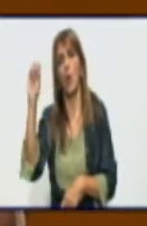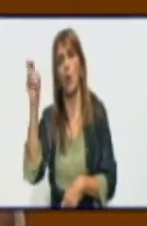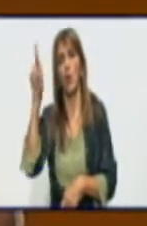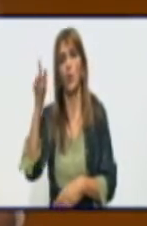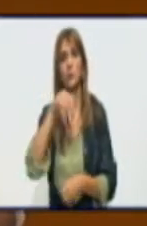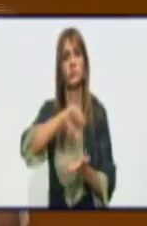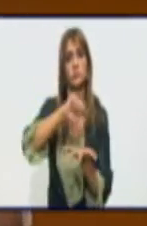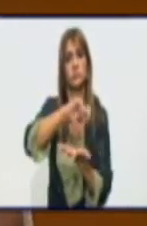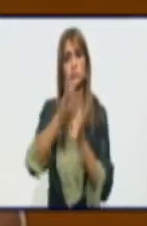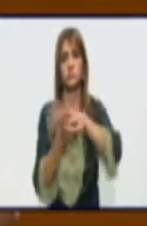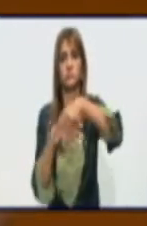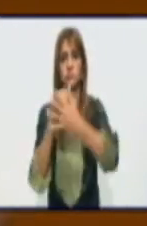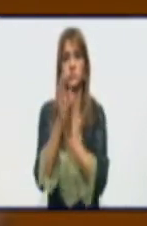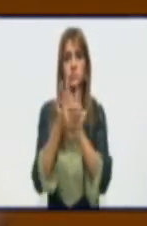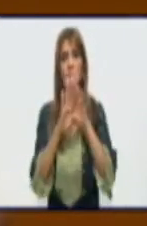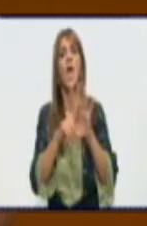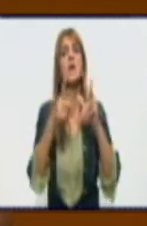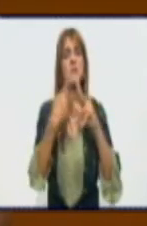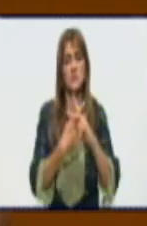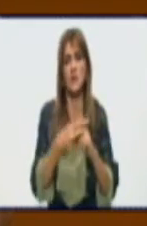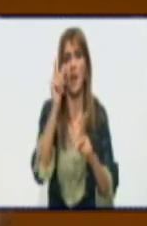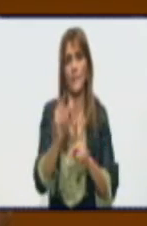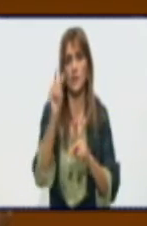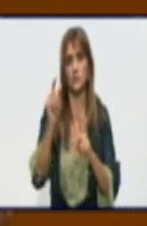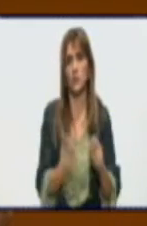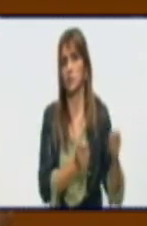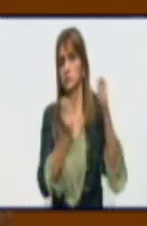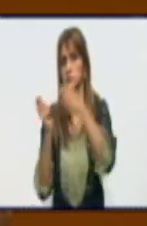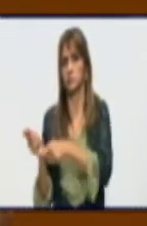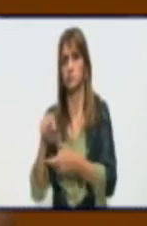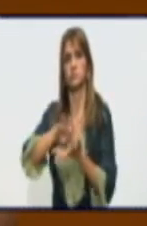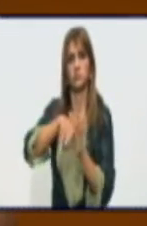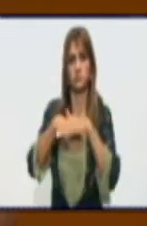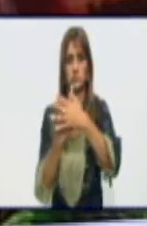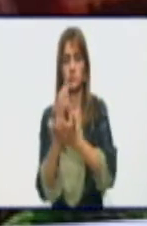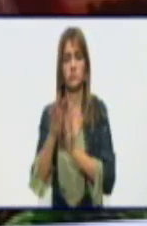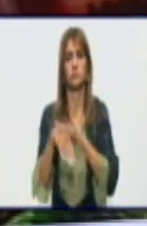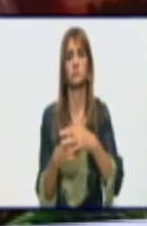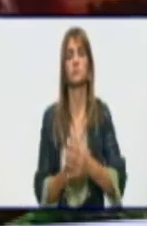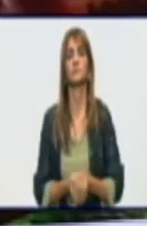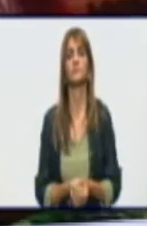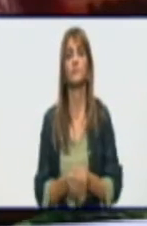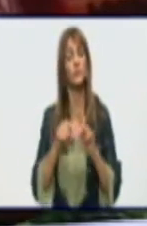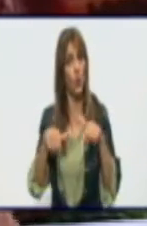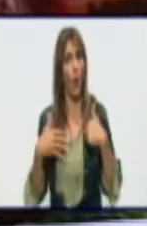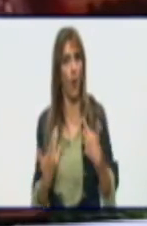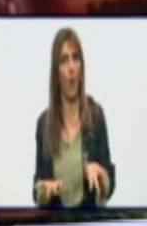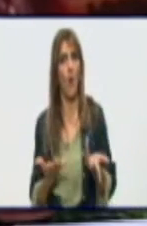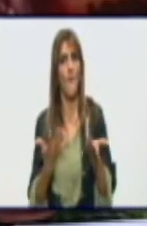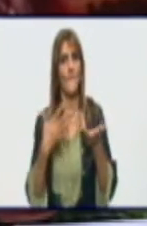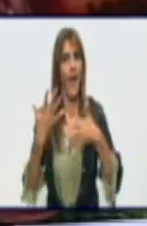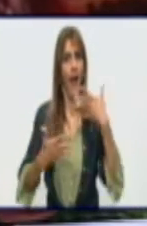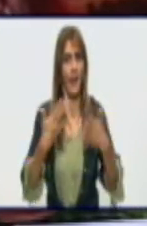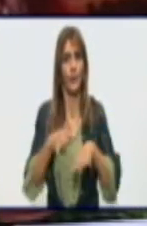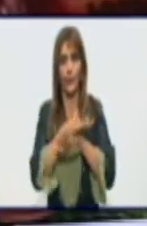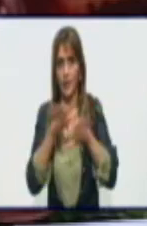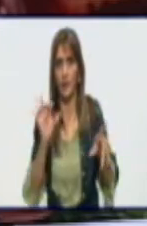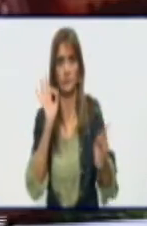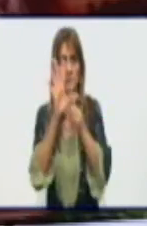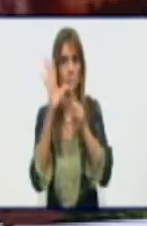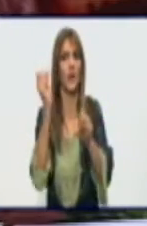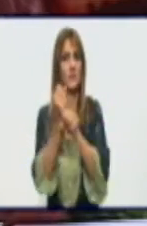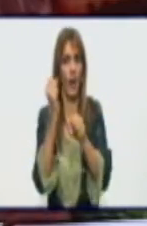ofrecérsela al usuario. A ver, yo me alegro de que estén trabajando visitaxi y cocheros